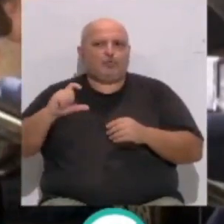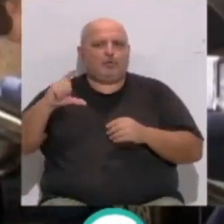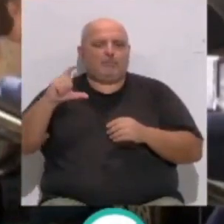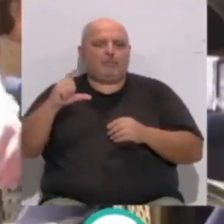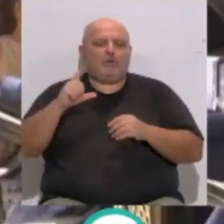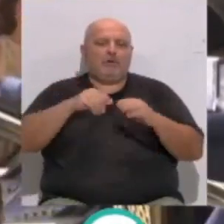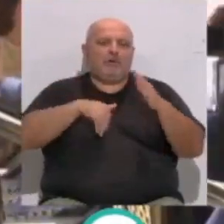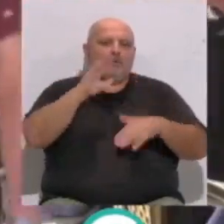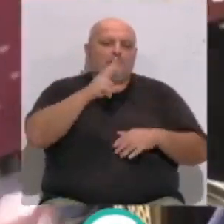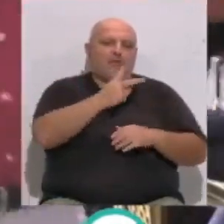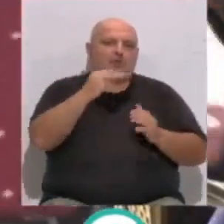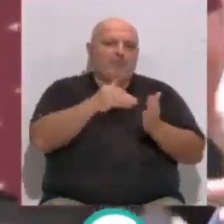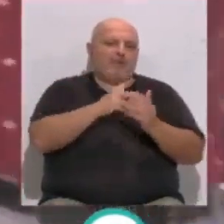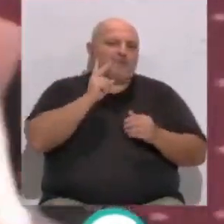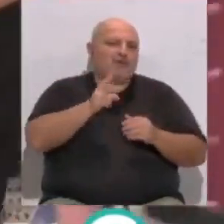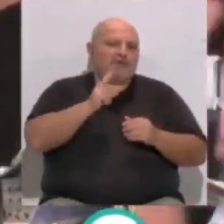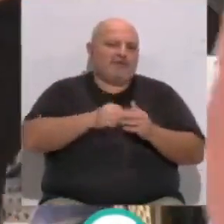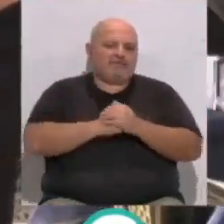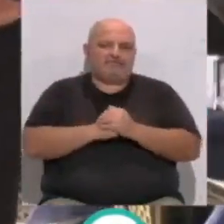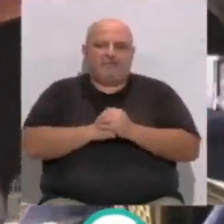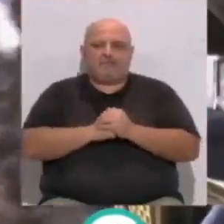y más de 200.000 pensionistas.